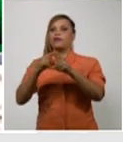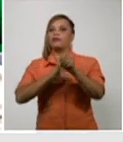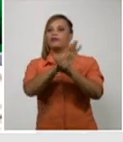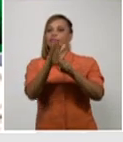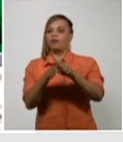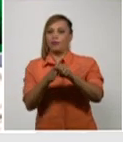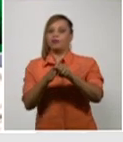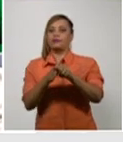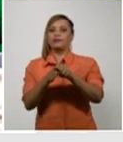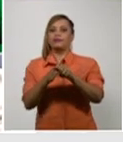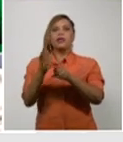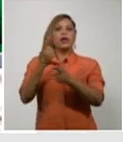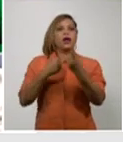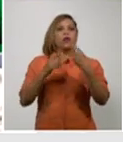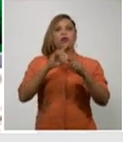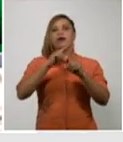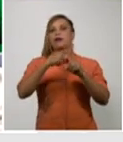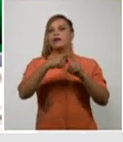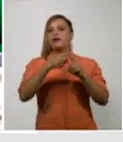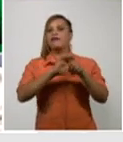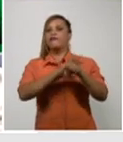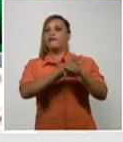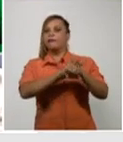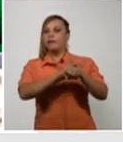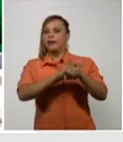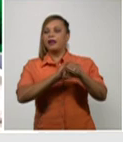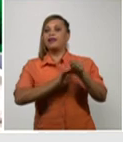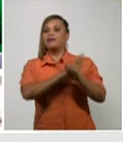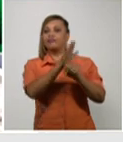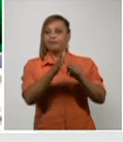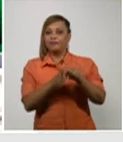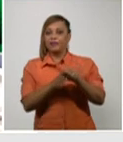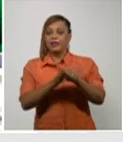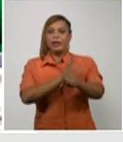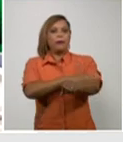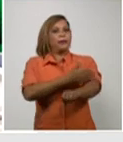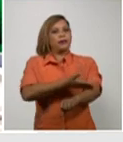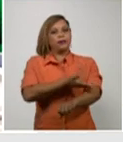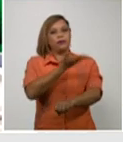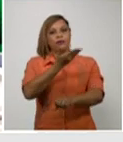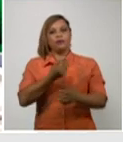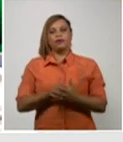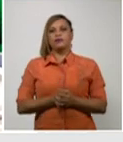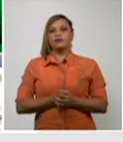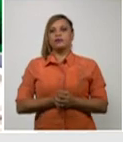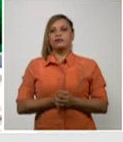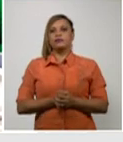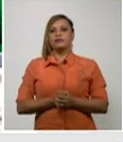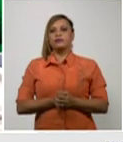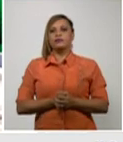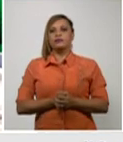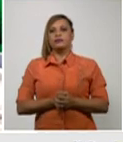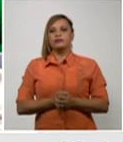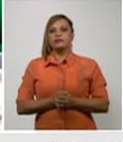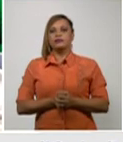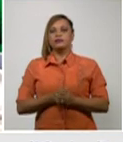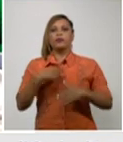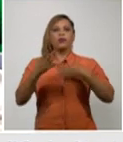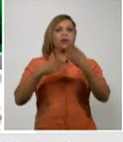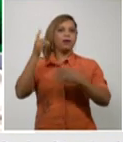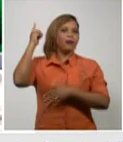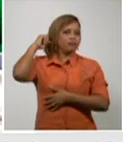algunas comorbilidades asociadas, hipertensión arterial, enfermedad cerebrovascular e